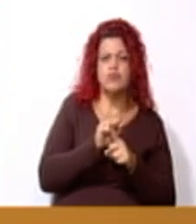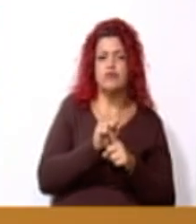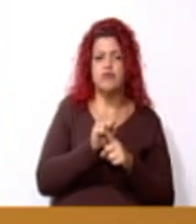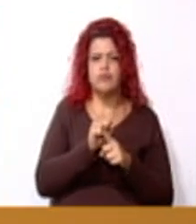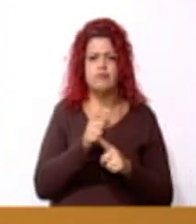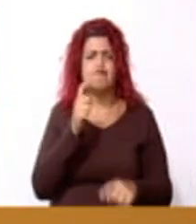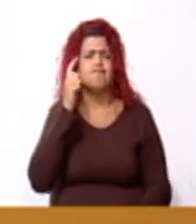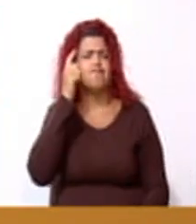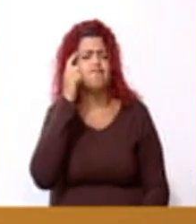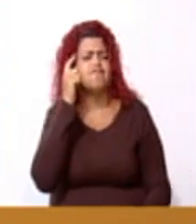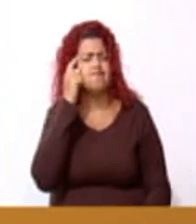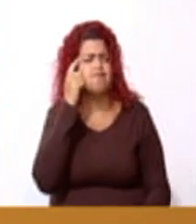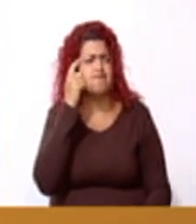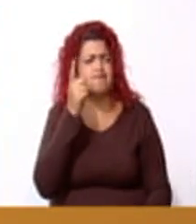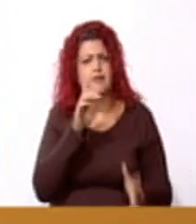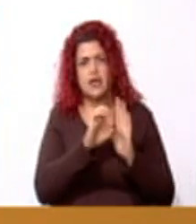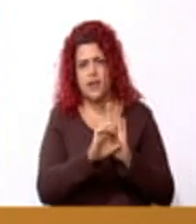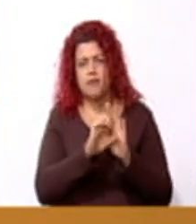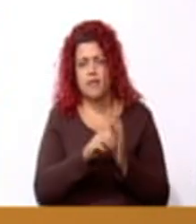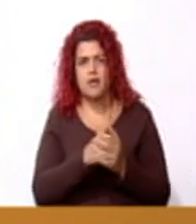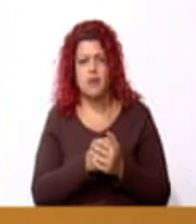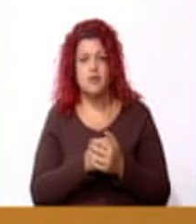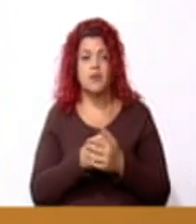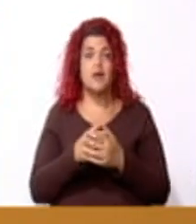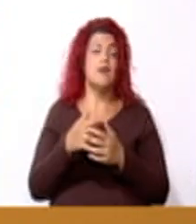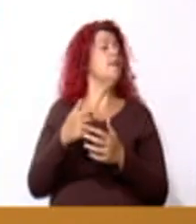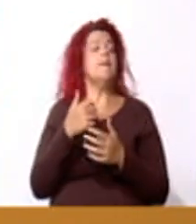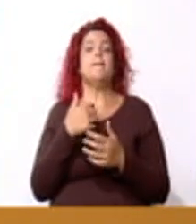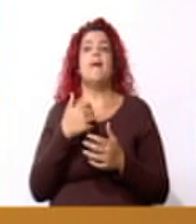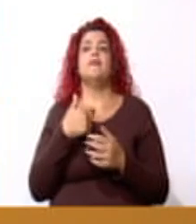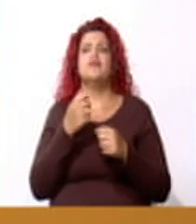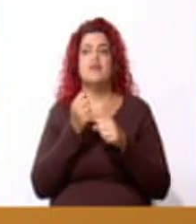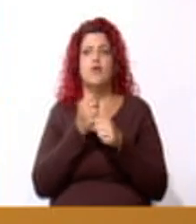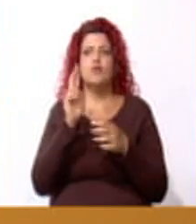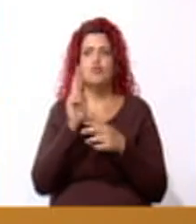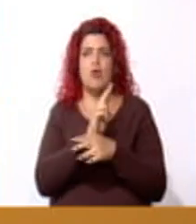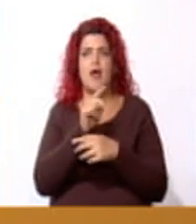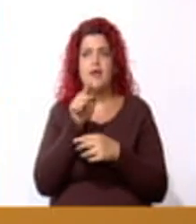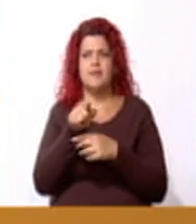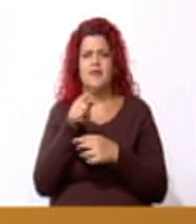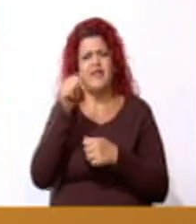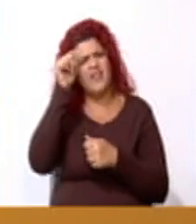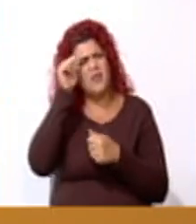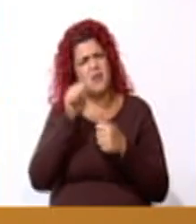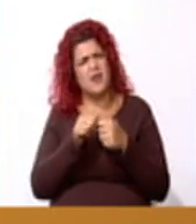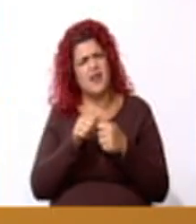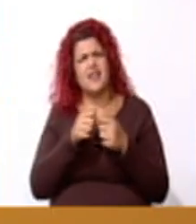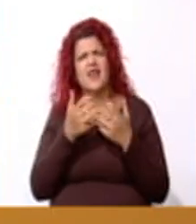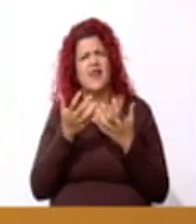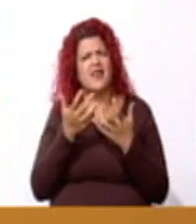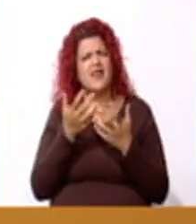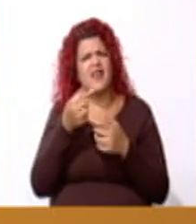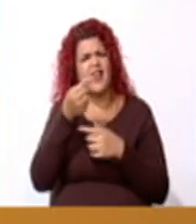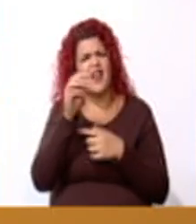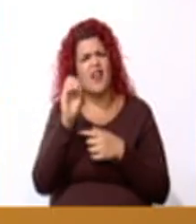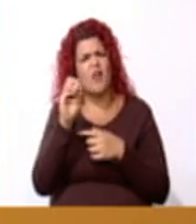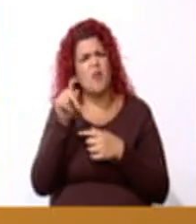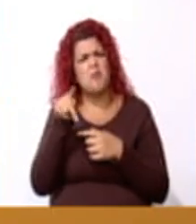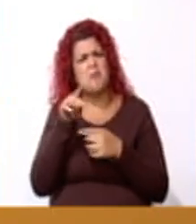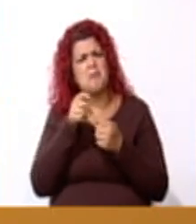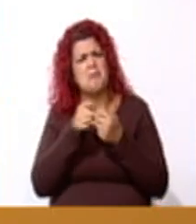Pensemos en este ejemplo. Vamos a usar el geoplano. ¿Recuerdan o saben qué es el geoplano?